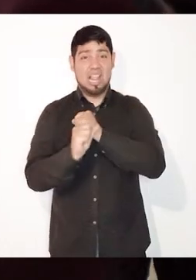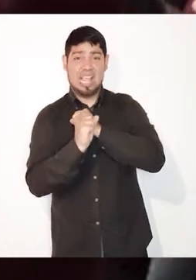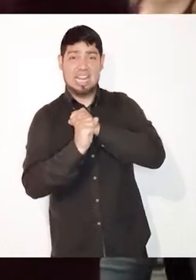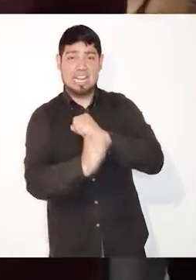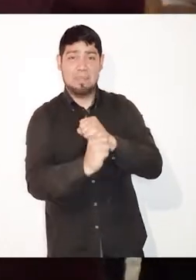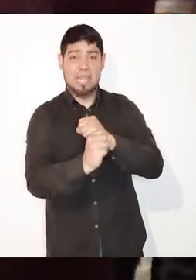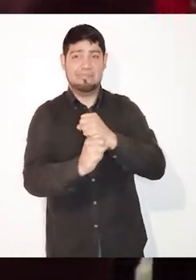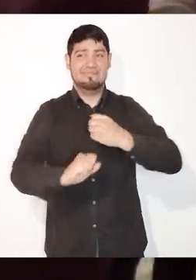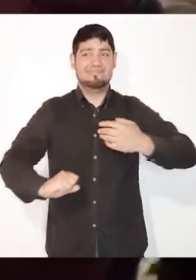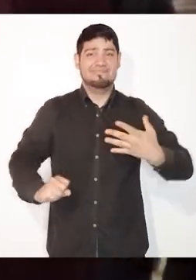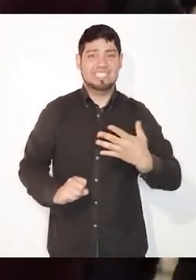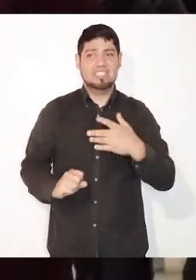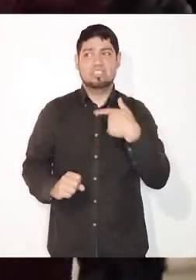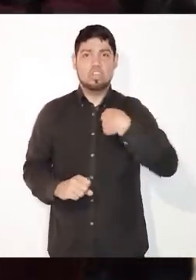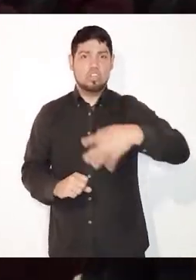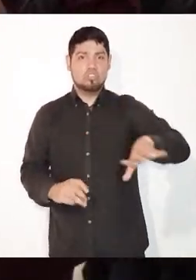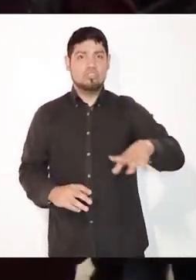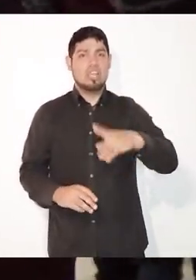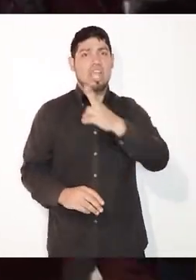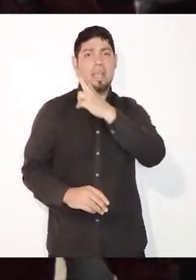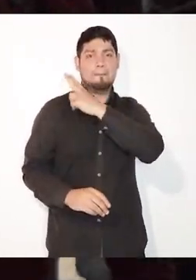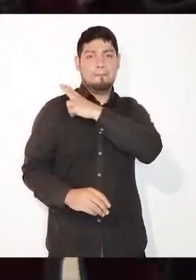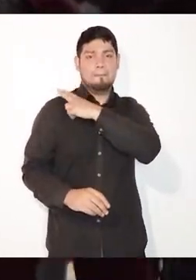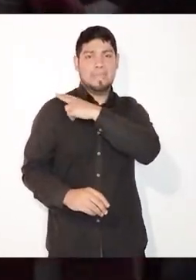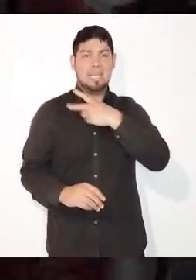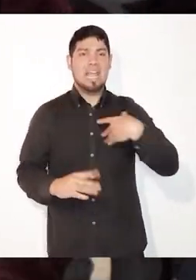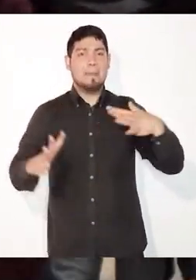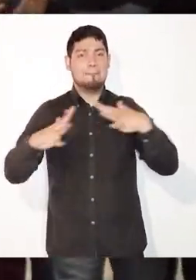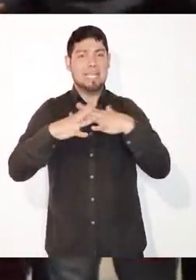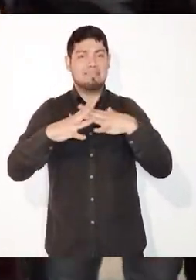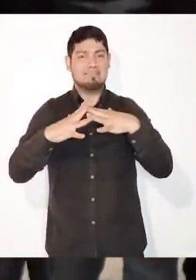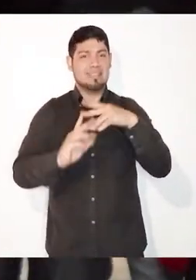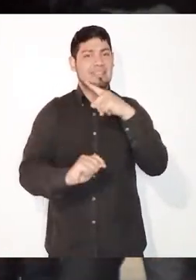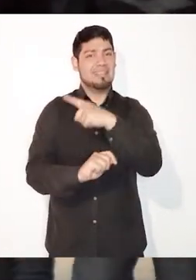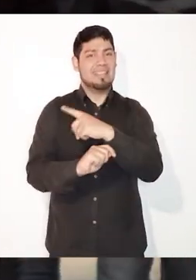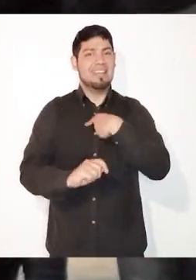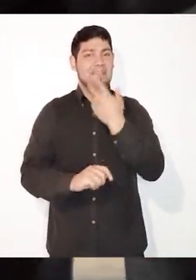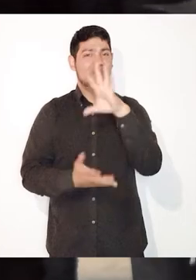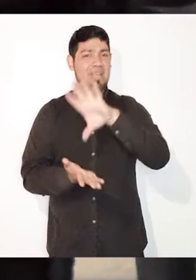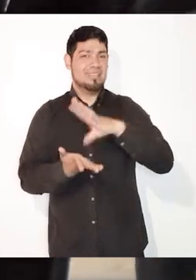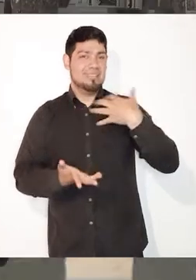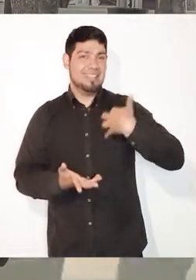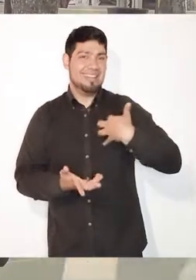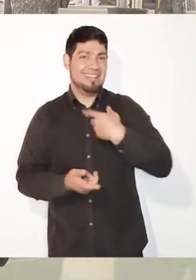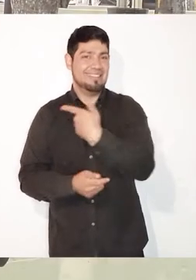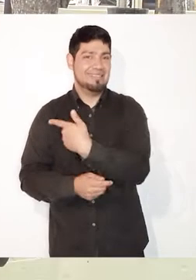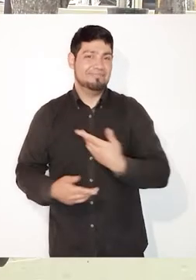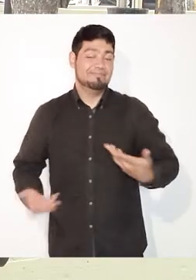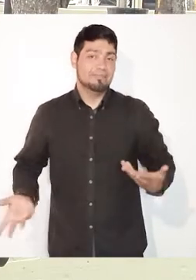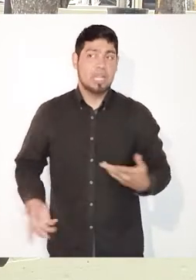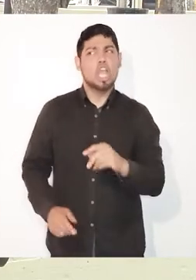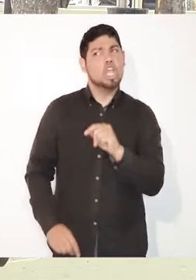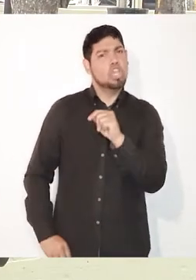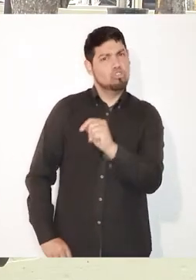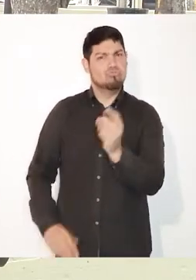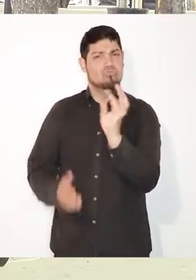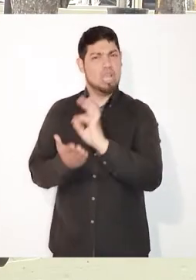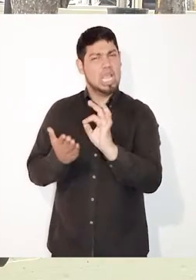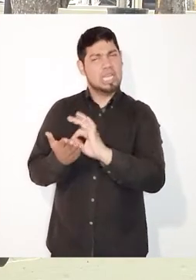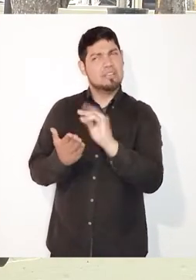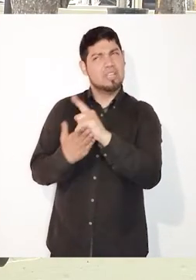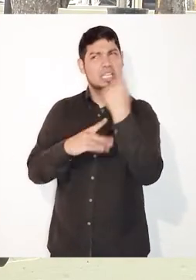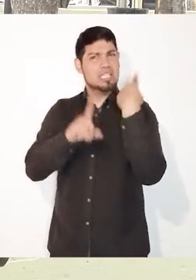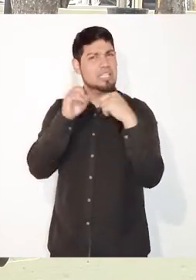represión, de la fuerte represión del ejército argentino, del 10 de caballería. Esa es la fuente e